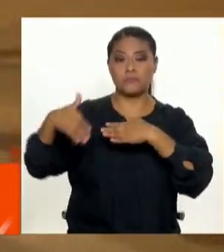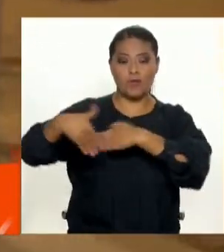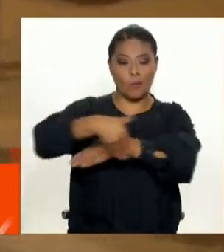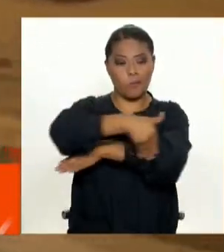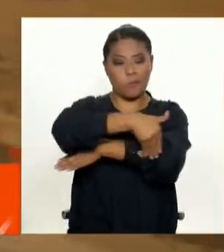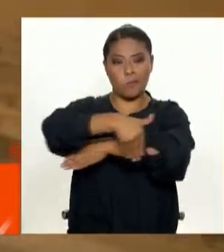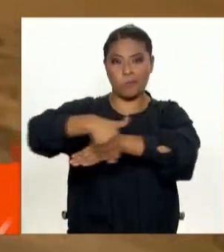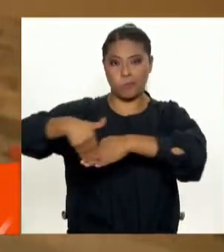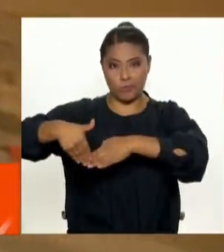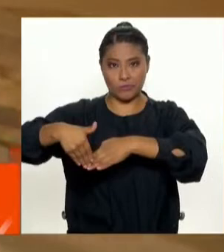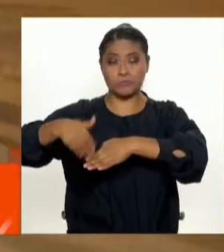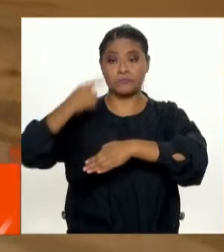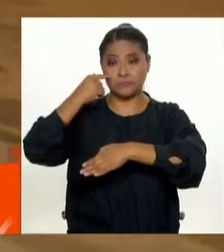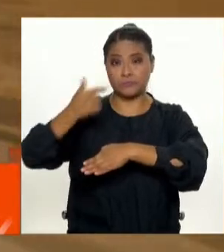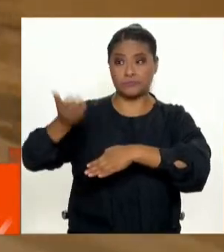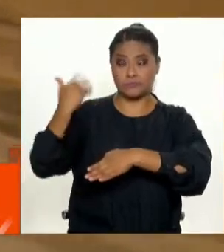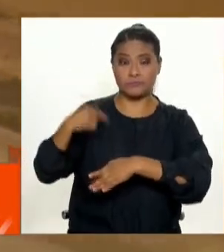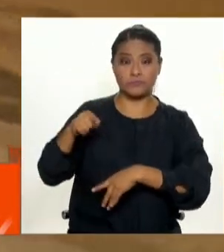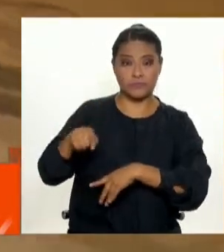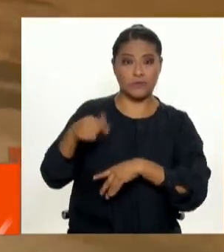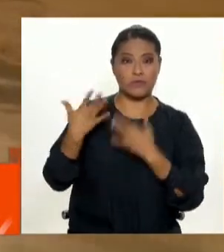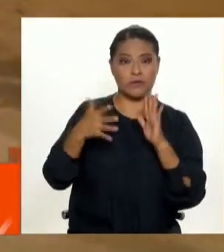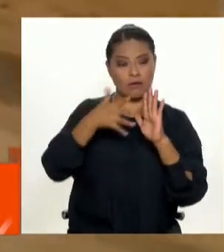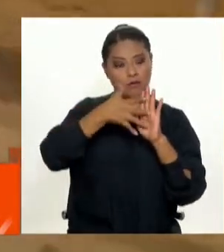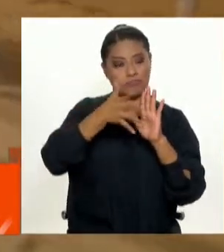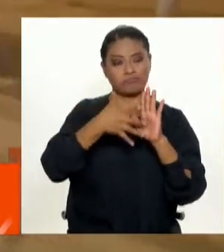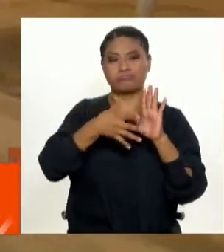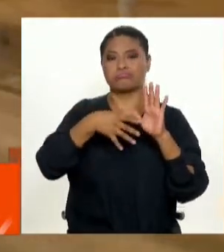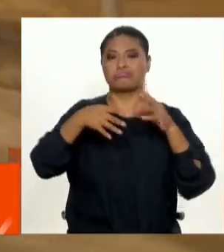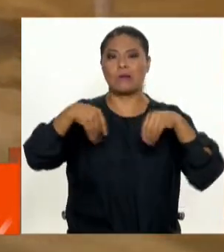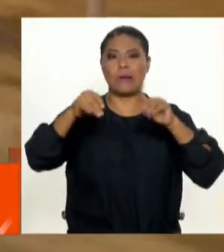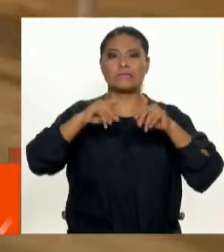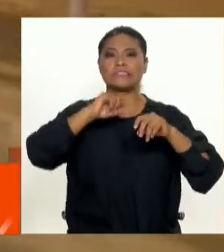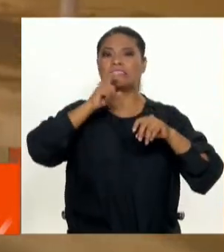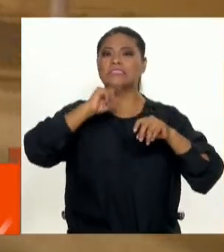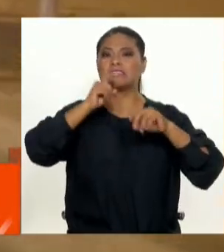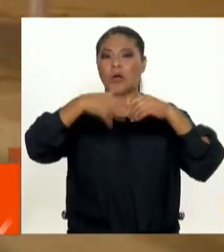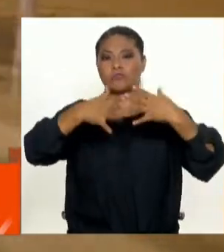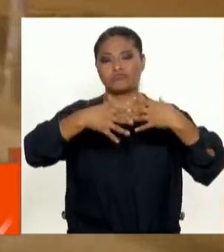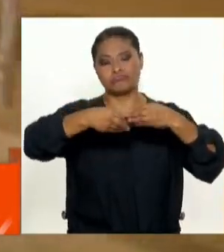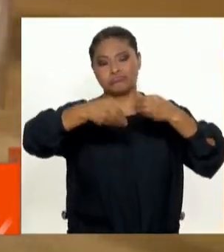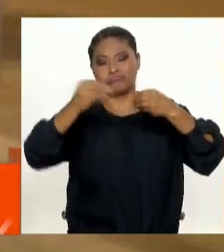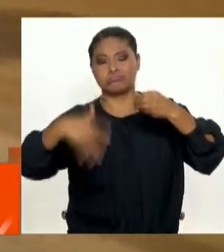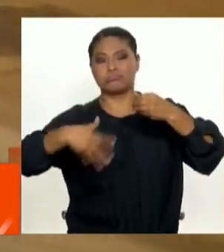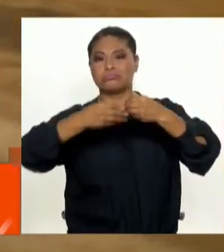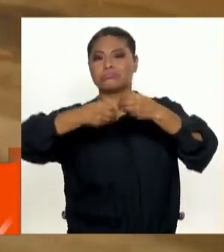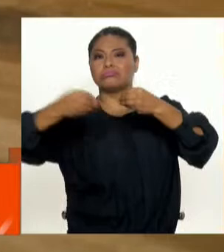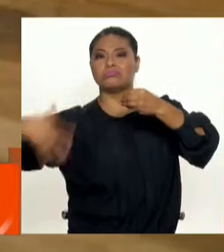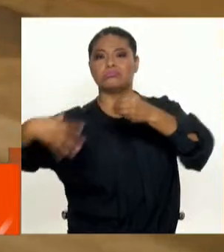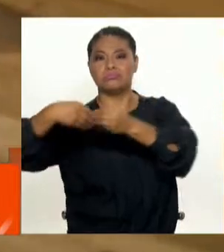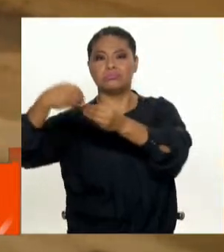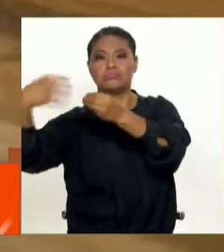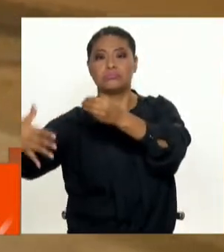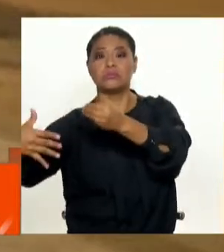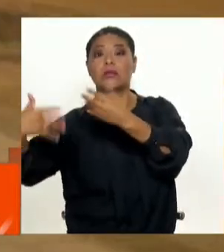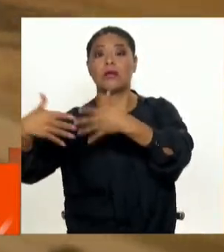están apreciando es que a partir del retiro de este cerco va a haber mayor